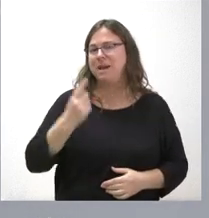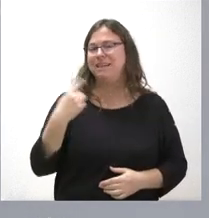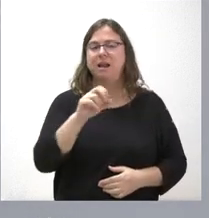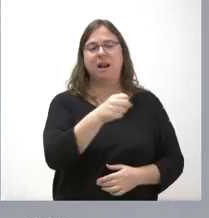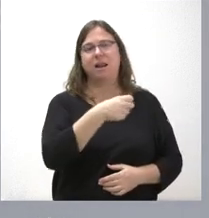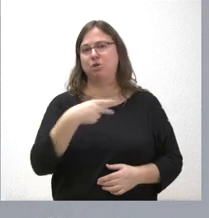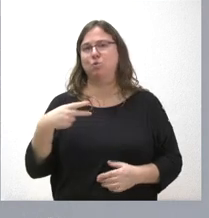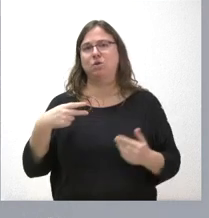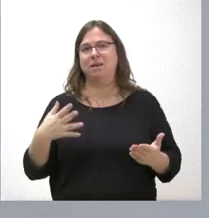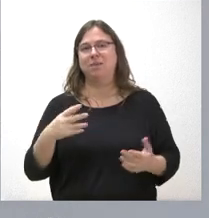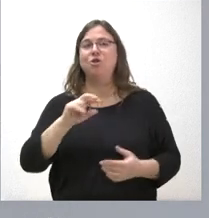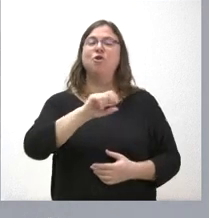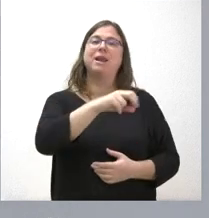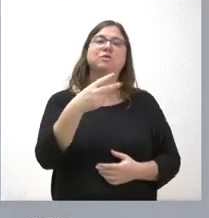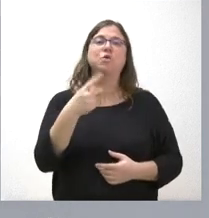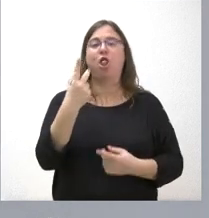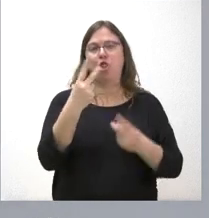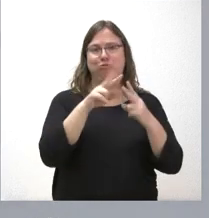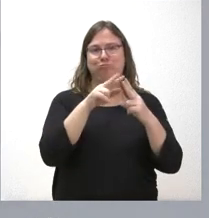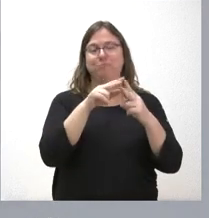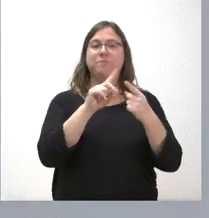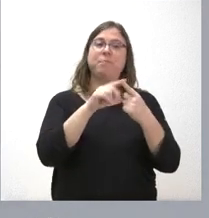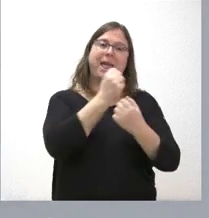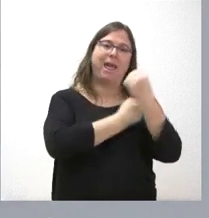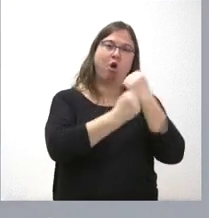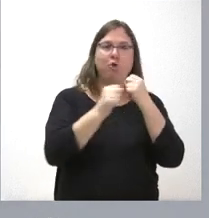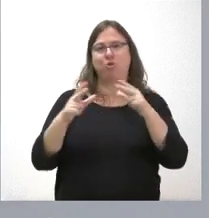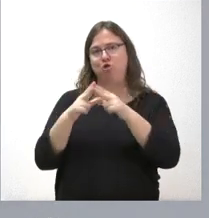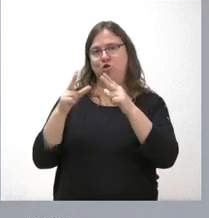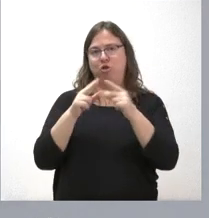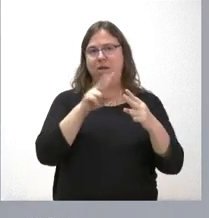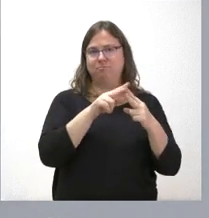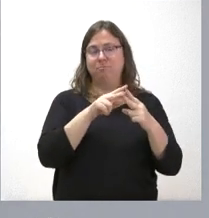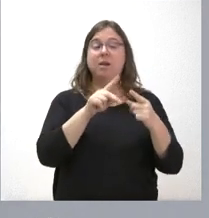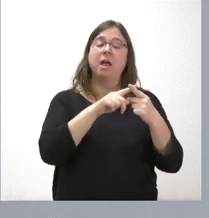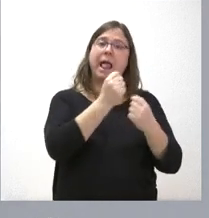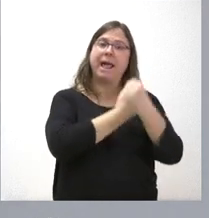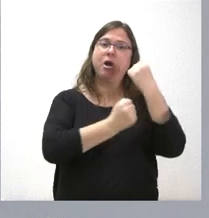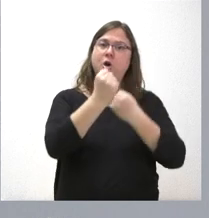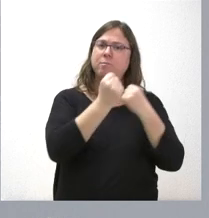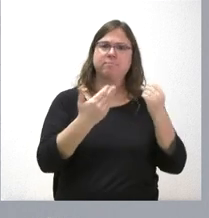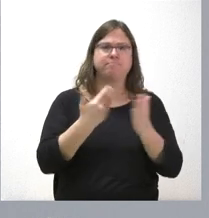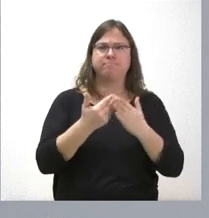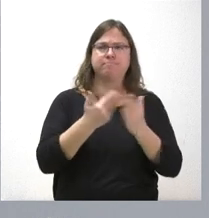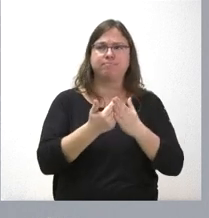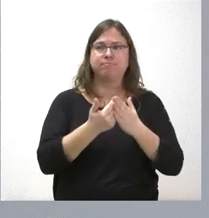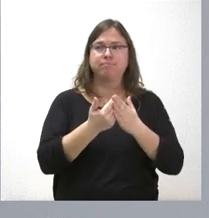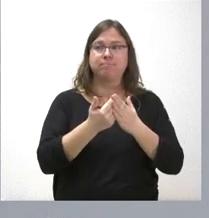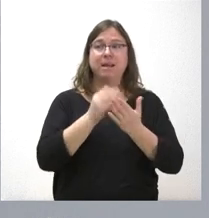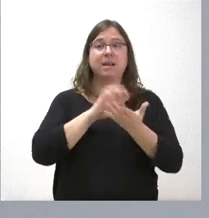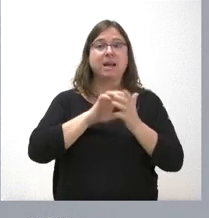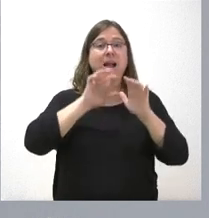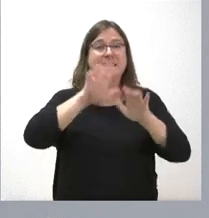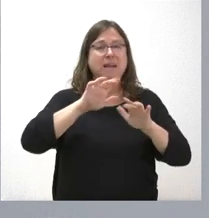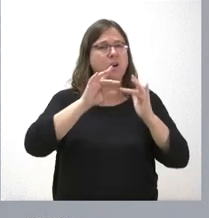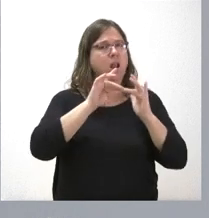con una doble cara en el aspecto económico y en el aspecto social, en el aspecto económico, reflejando que Castilla y León ha